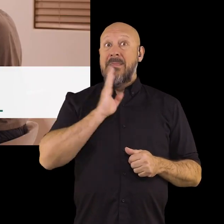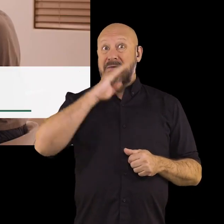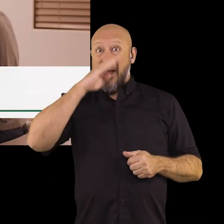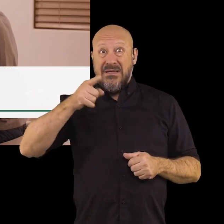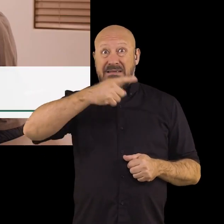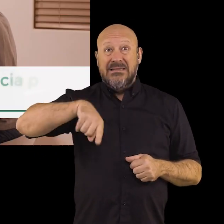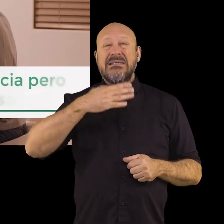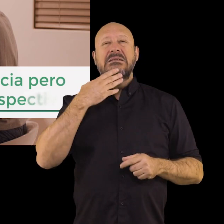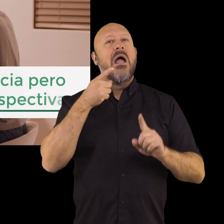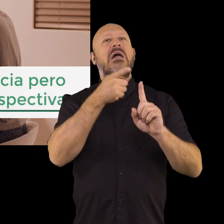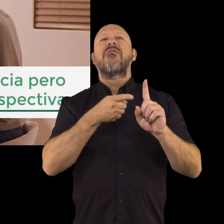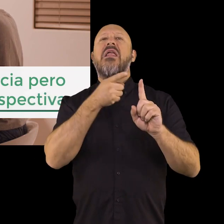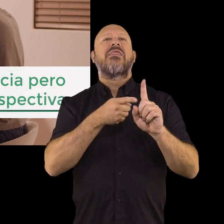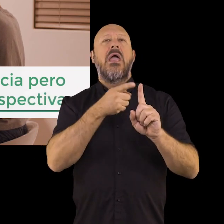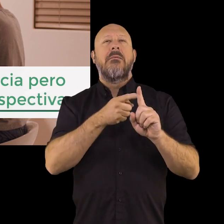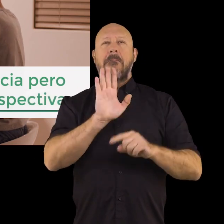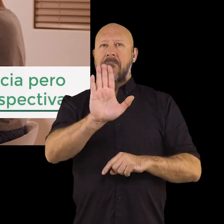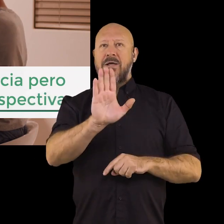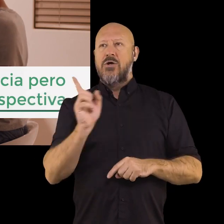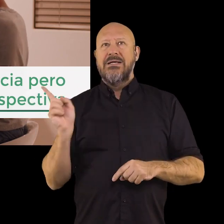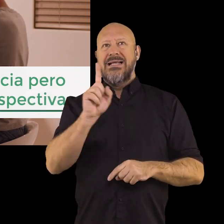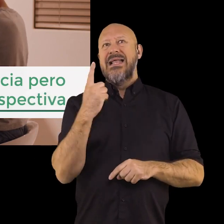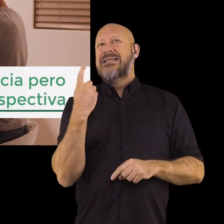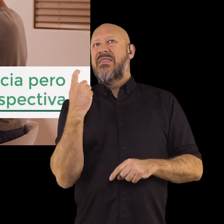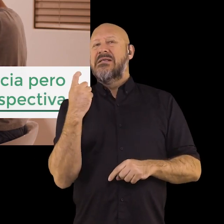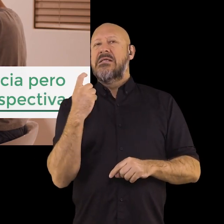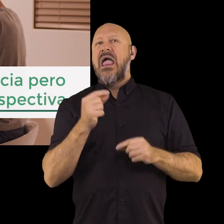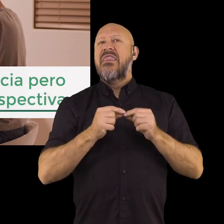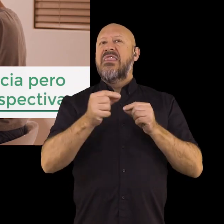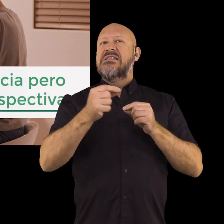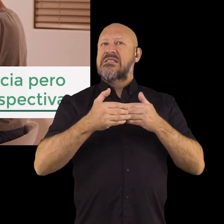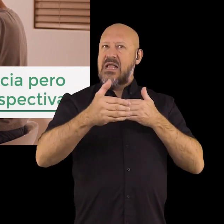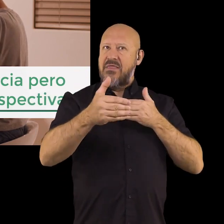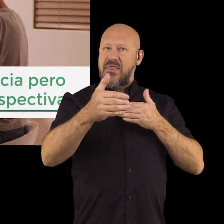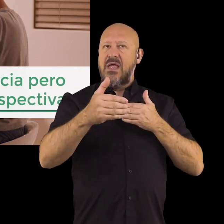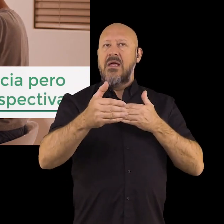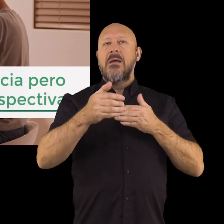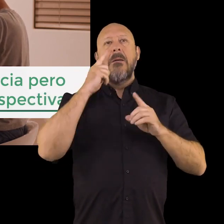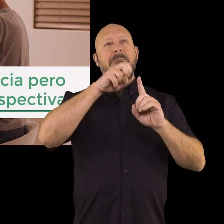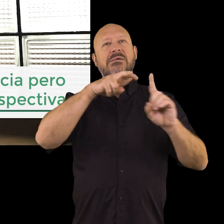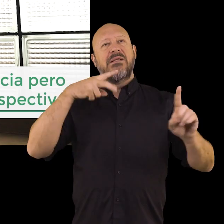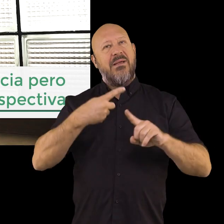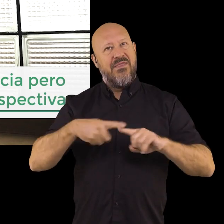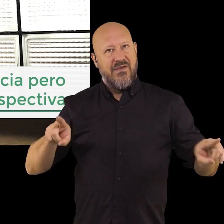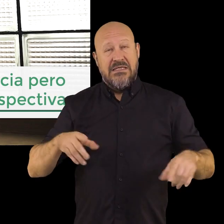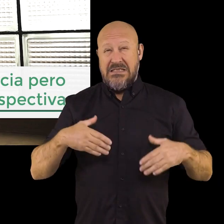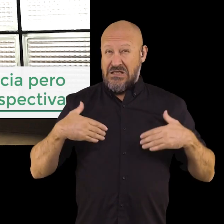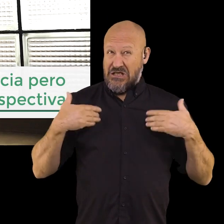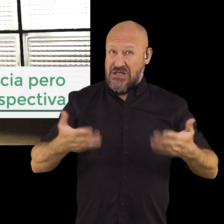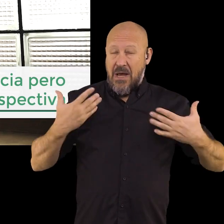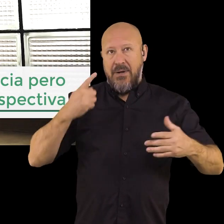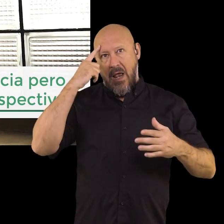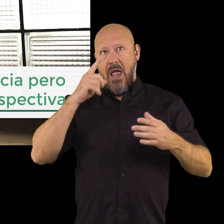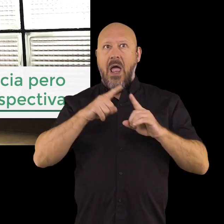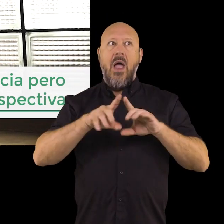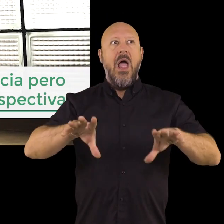Madres y padres sois el marco de referencia, pero os necesitan desde otra distancia y con otra perspectiva. No